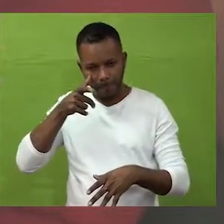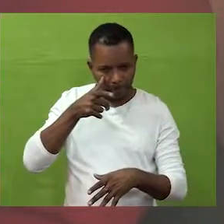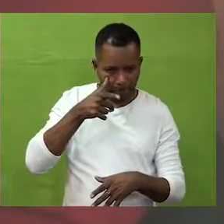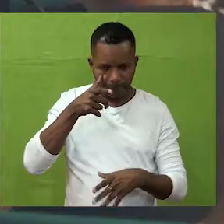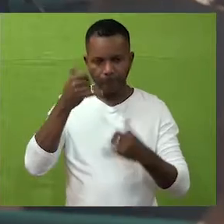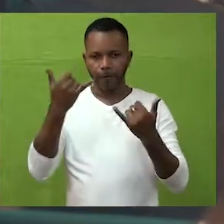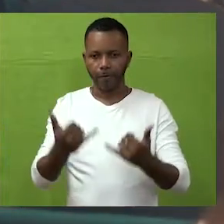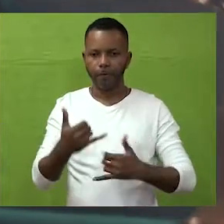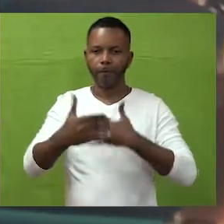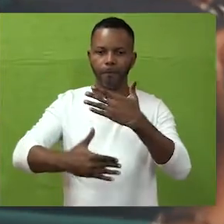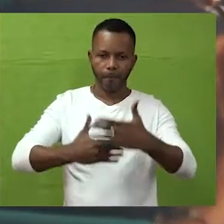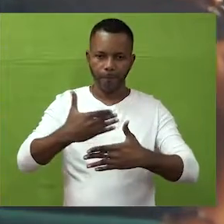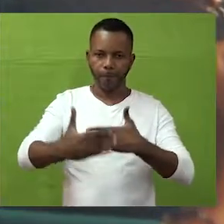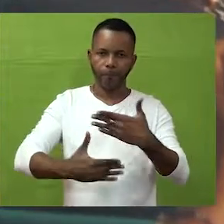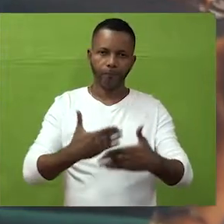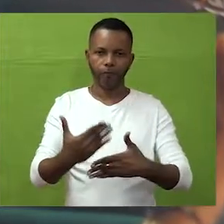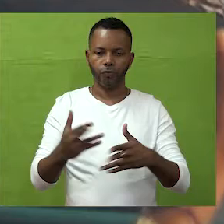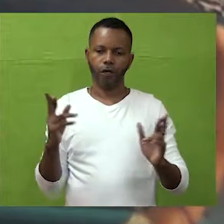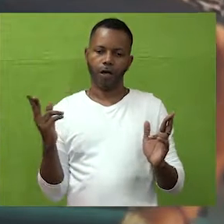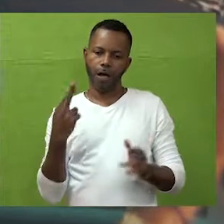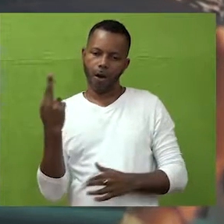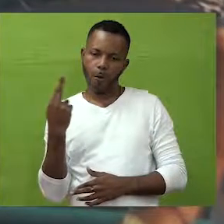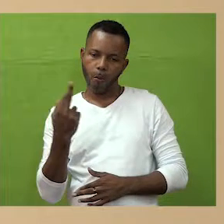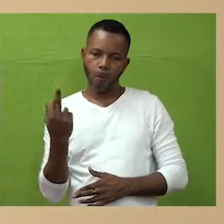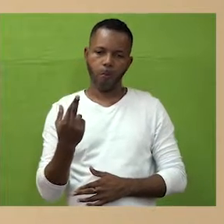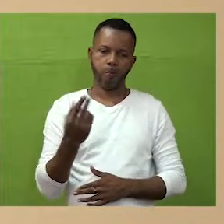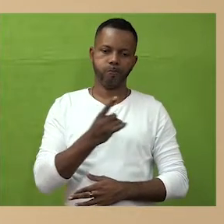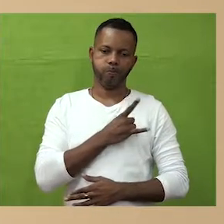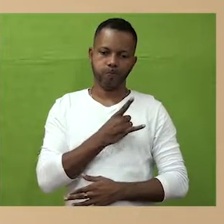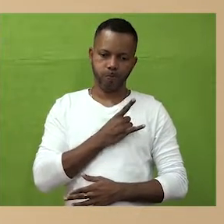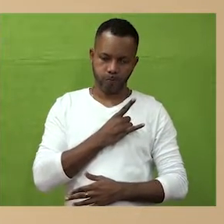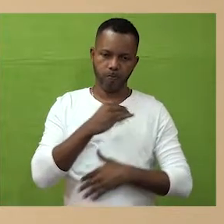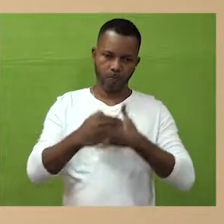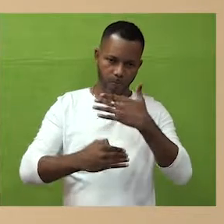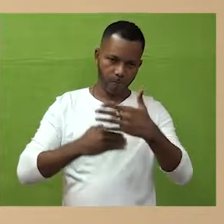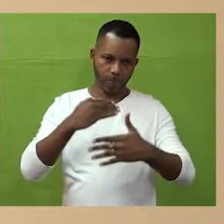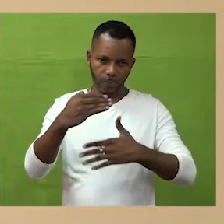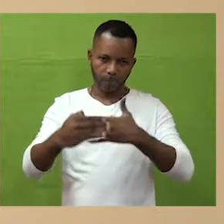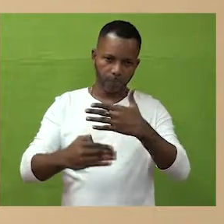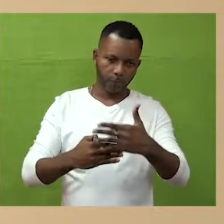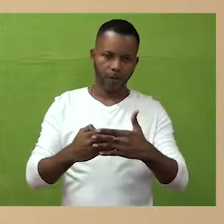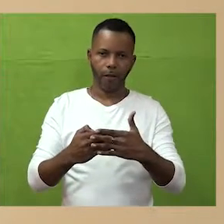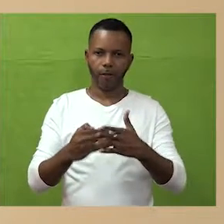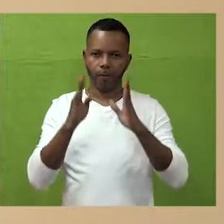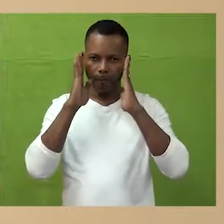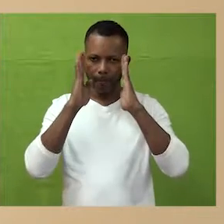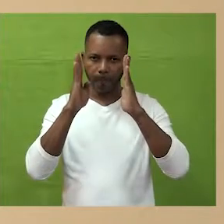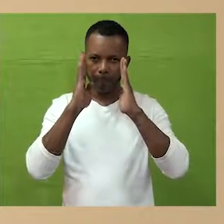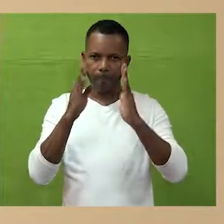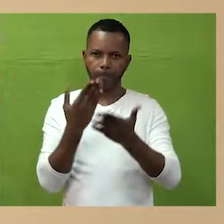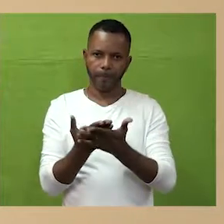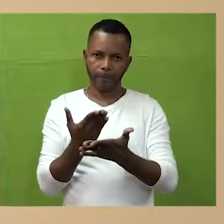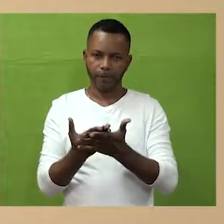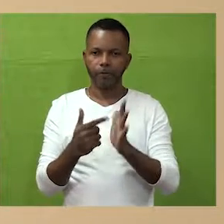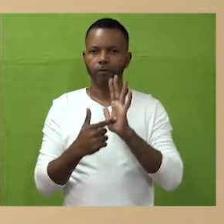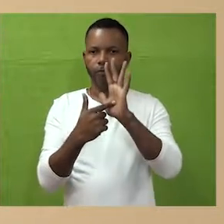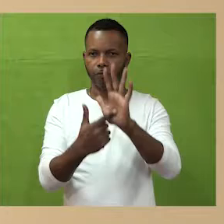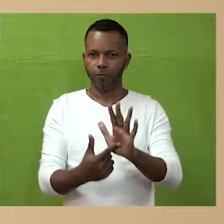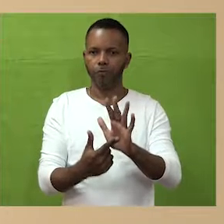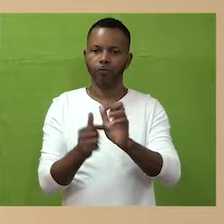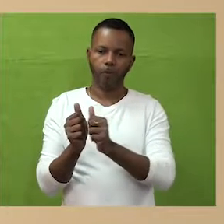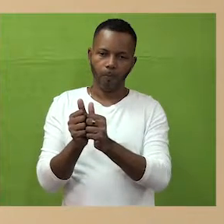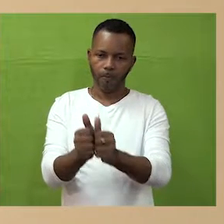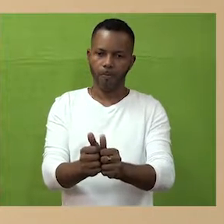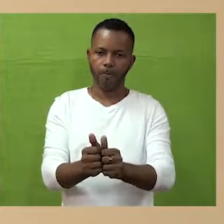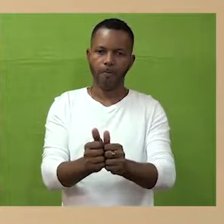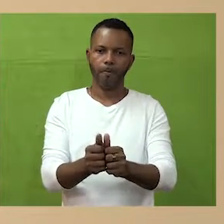perdieran vigencia. Entonces en este proceso de recuperación en que viene la universidad, pues han tenido a bien presentar una